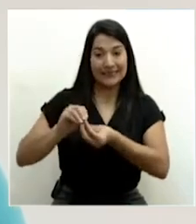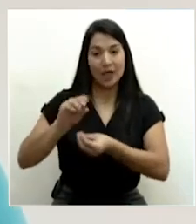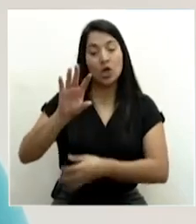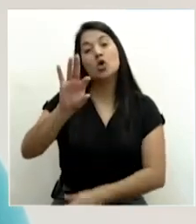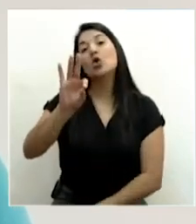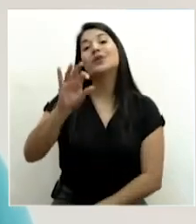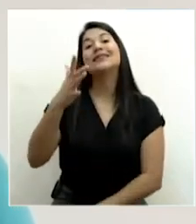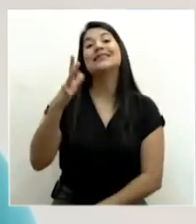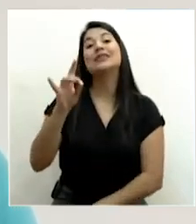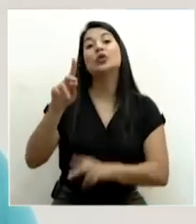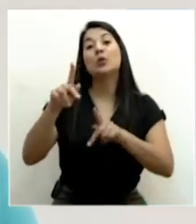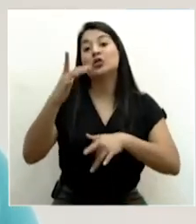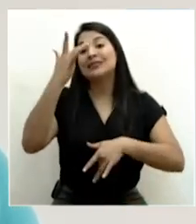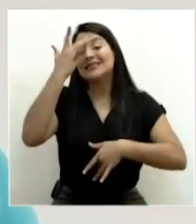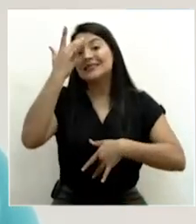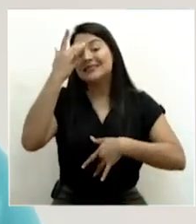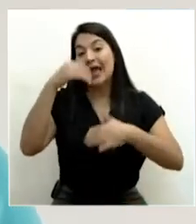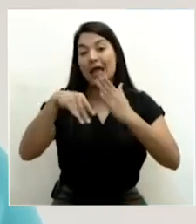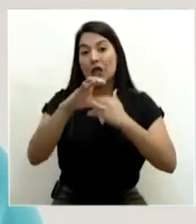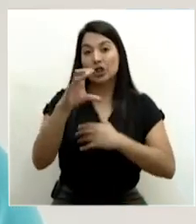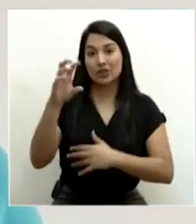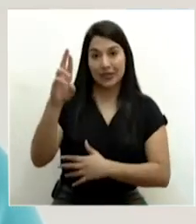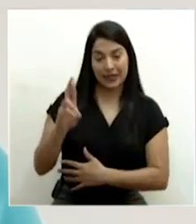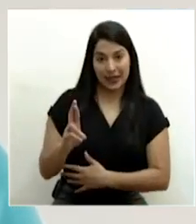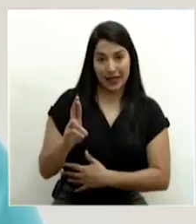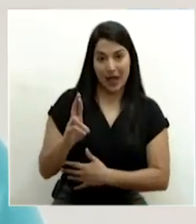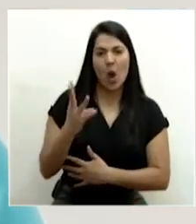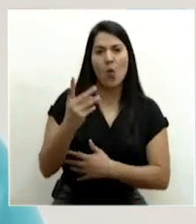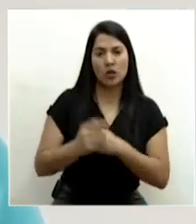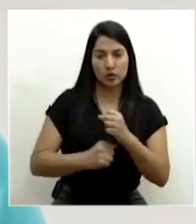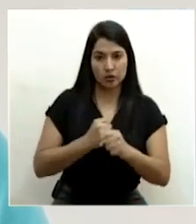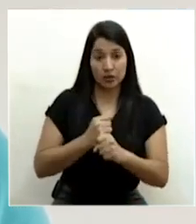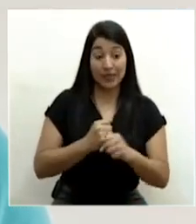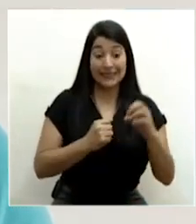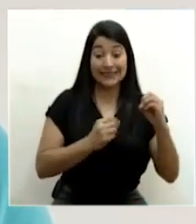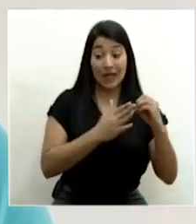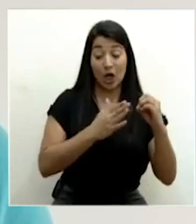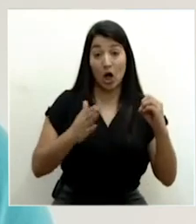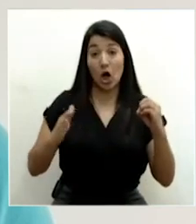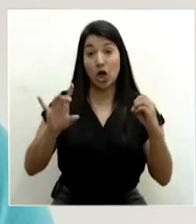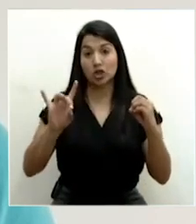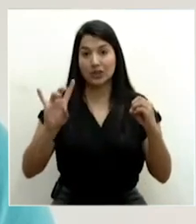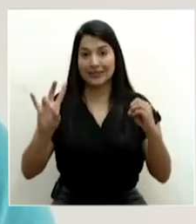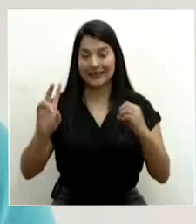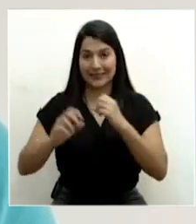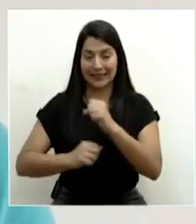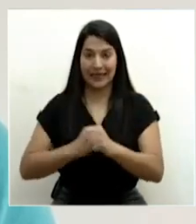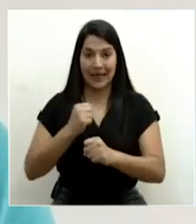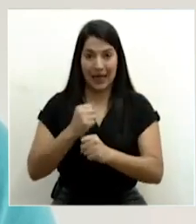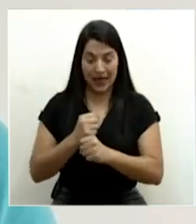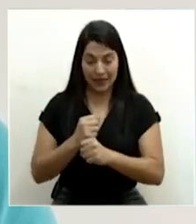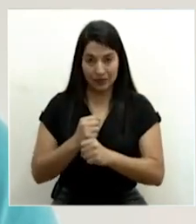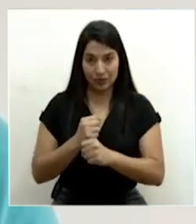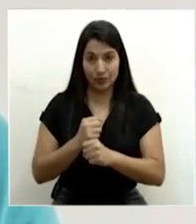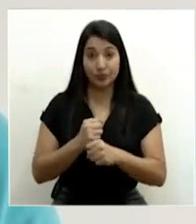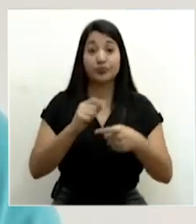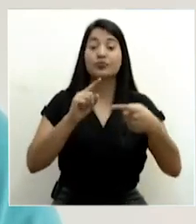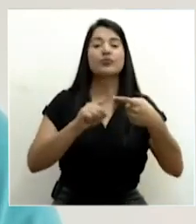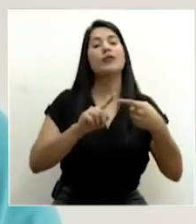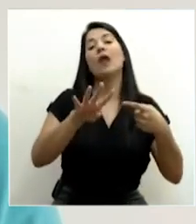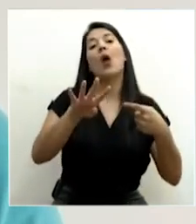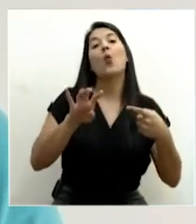de 918 casos confirmados en Costa Rica, con un rango de edad que va desde los 0 hasta los 87 años.